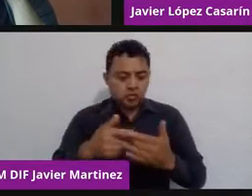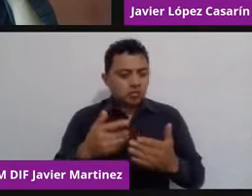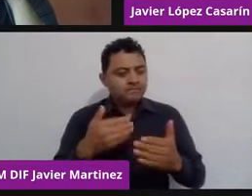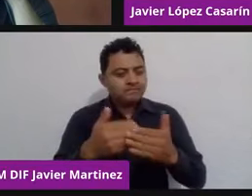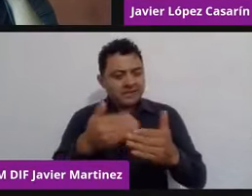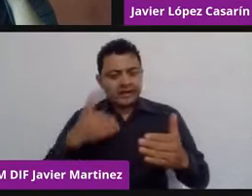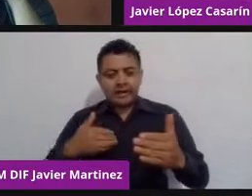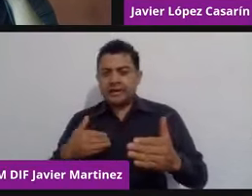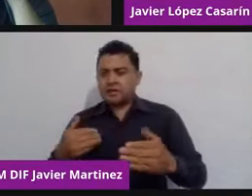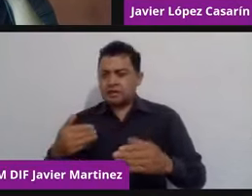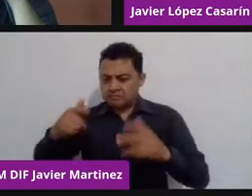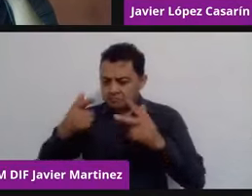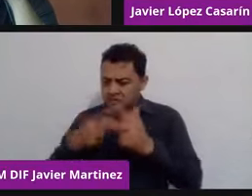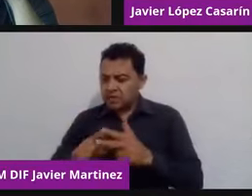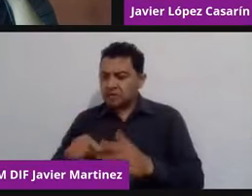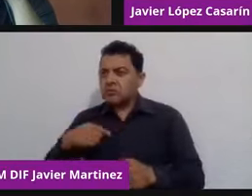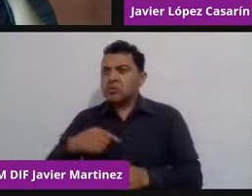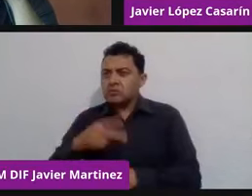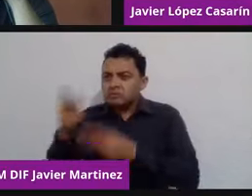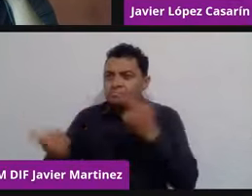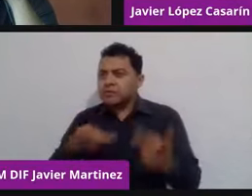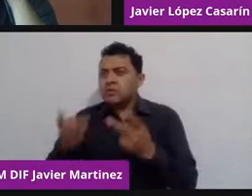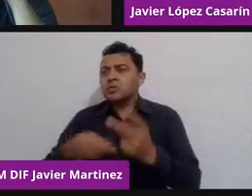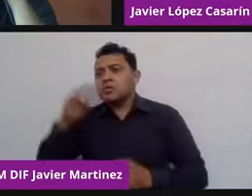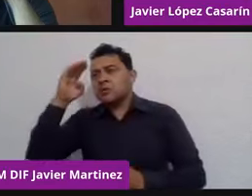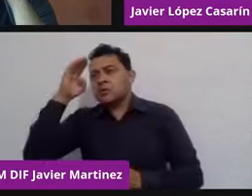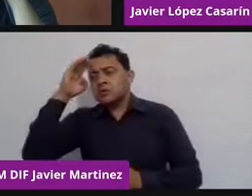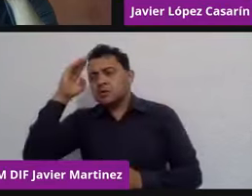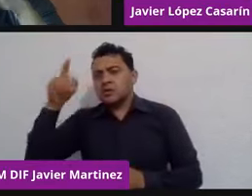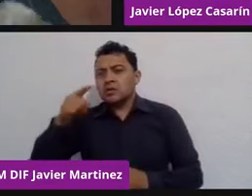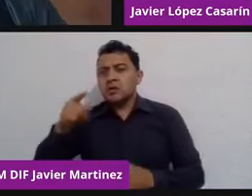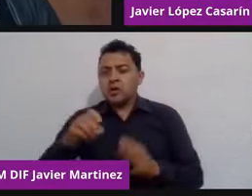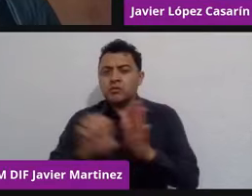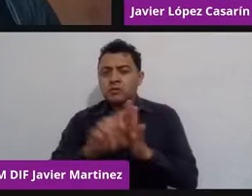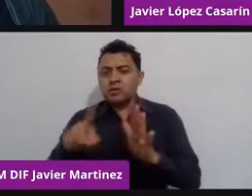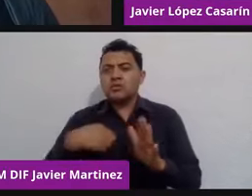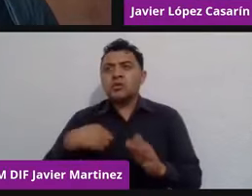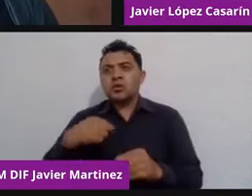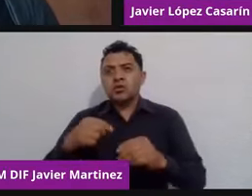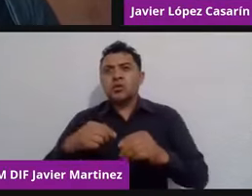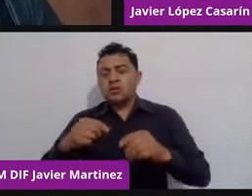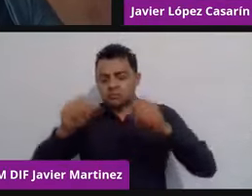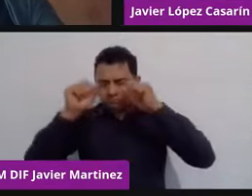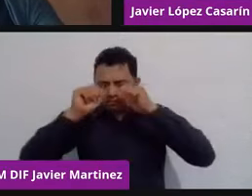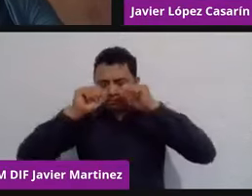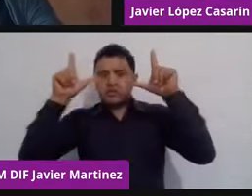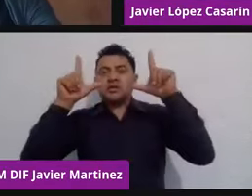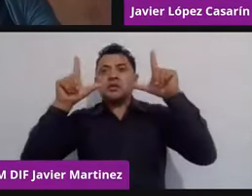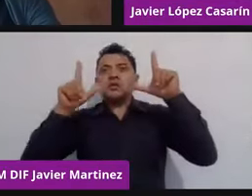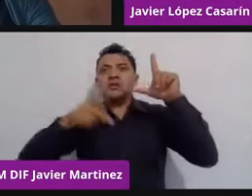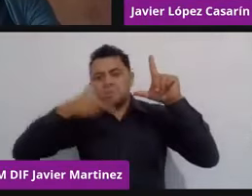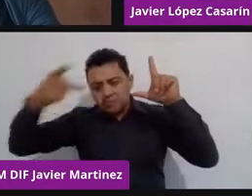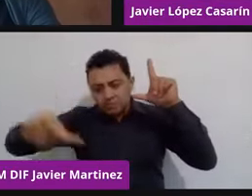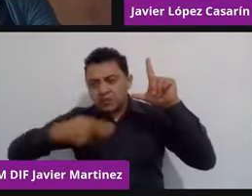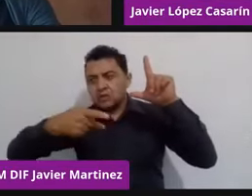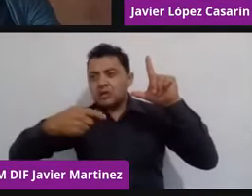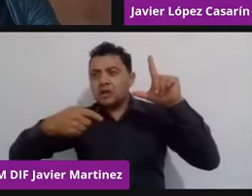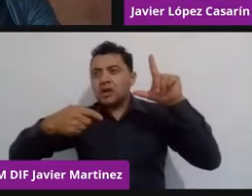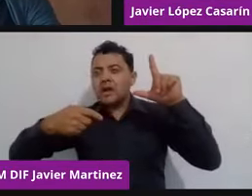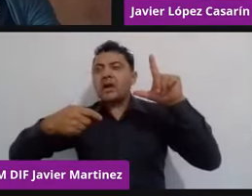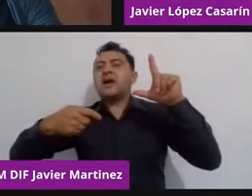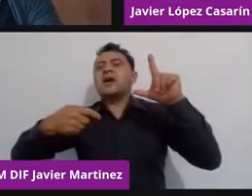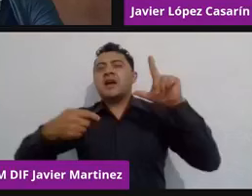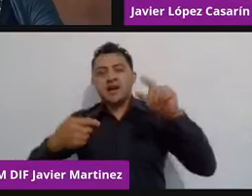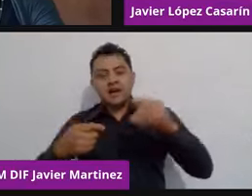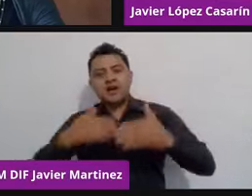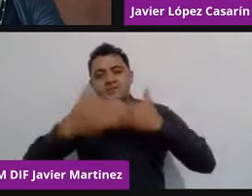y lo hago en la mañana o lo hago en la tarde, pero que yo sepa que me despierto y quiero hacer una pregunta, aprenderé también a formular preguntas correctas.